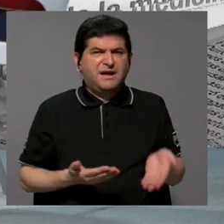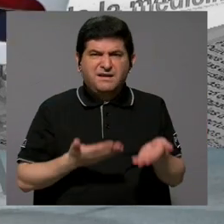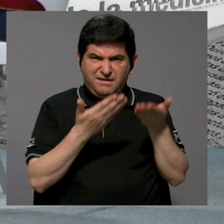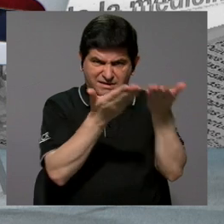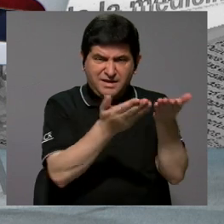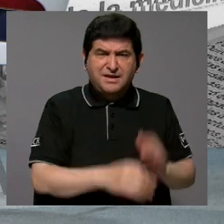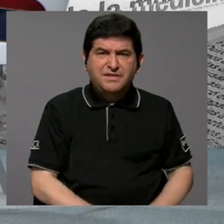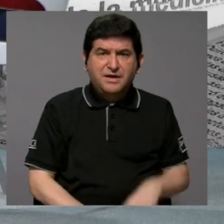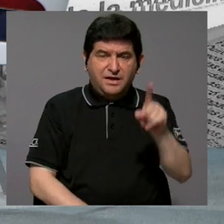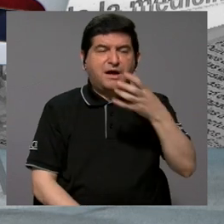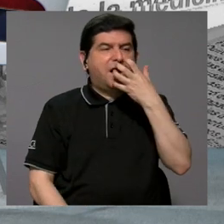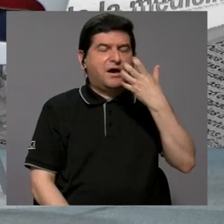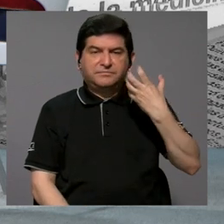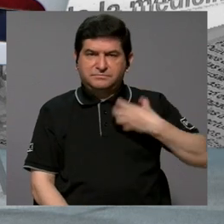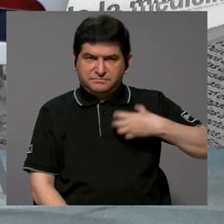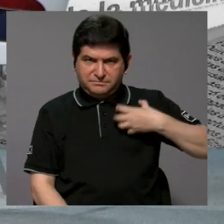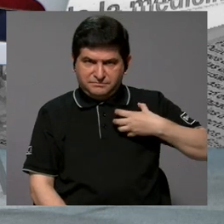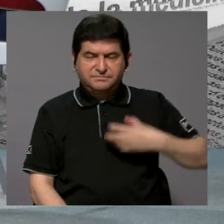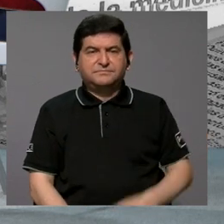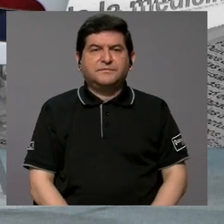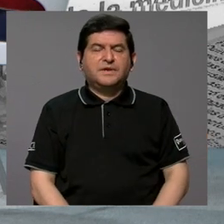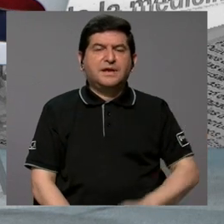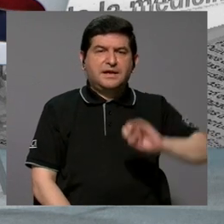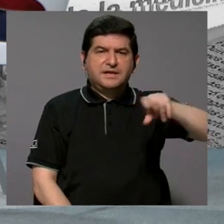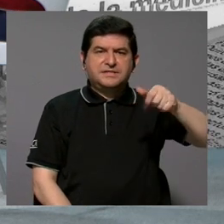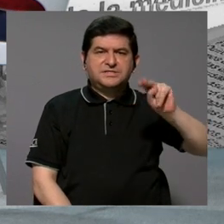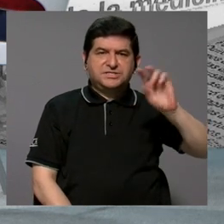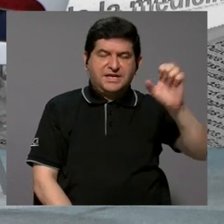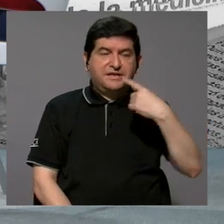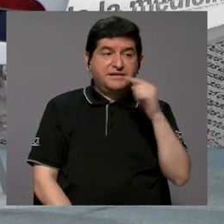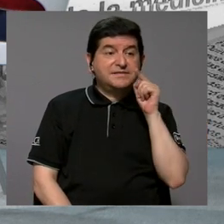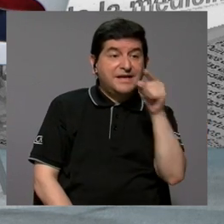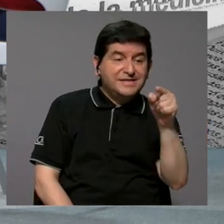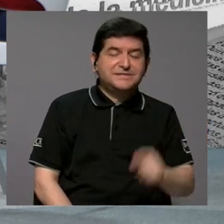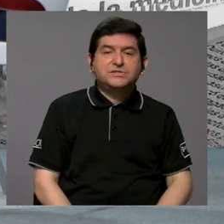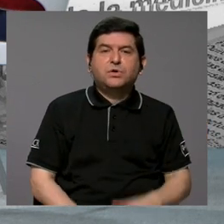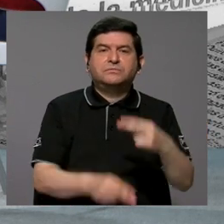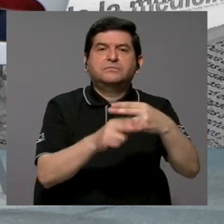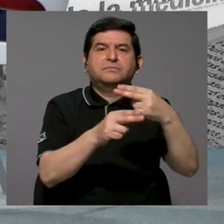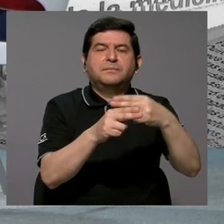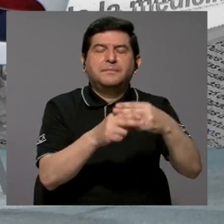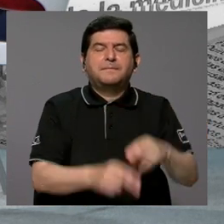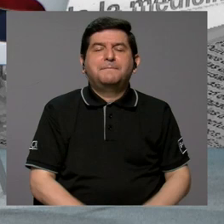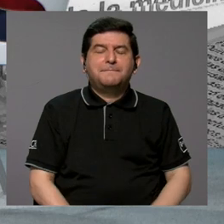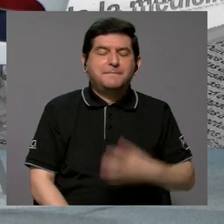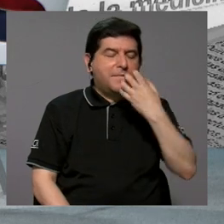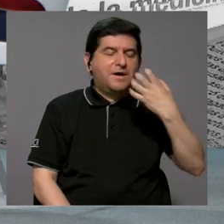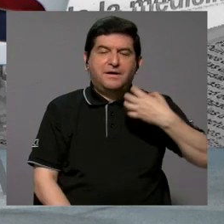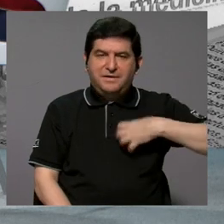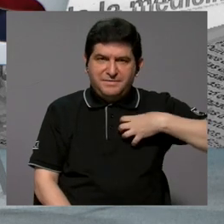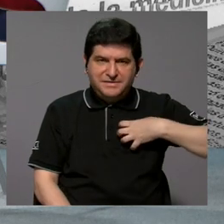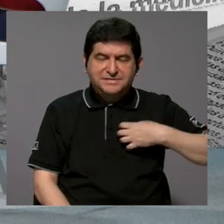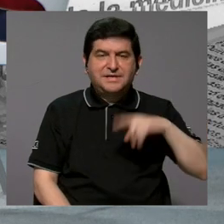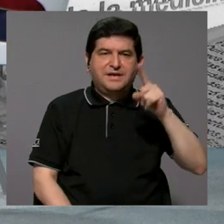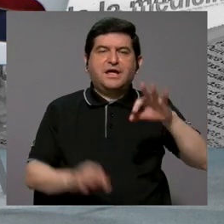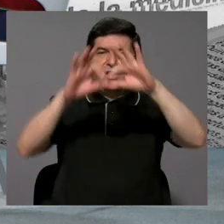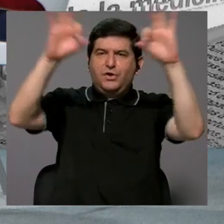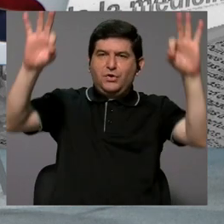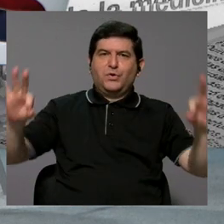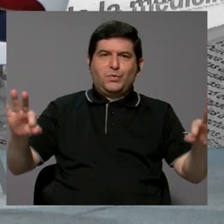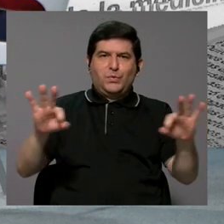da es una manzana. Entonces, Jane le dice, vea Tarzán, esto es una manzana y le da una imagen.